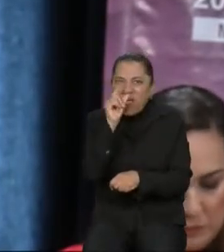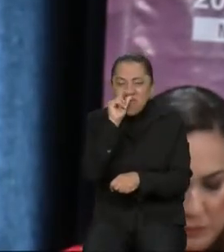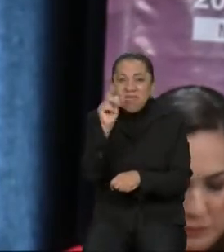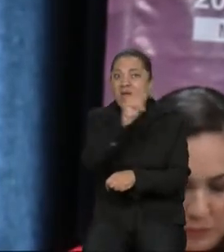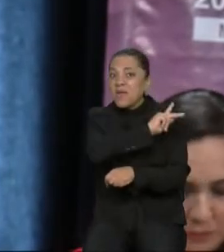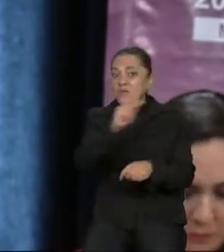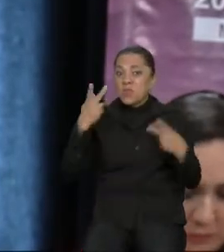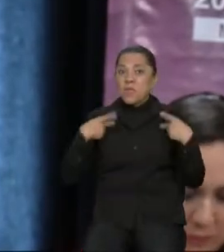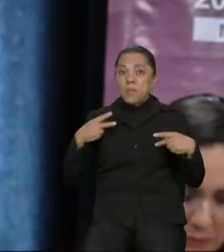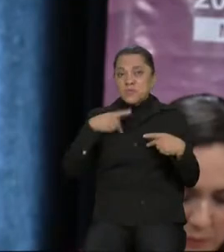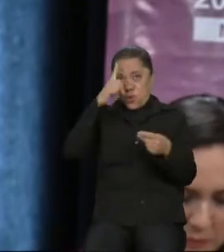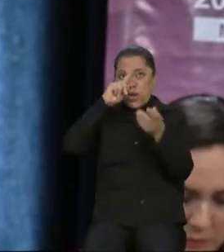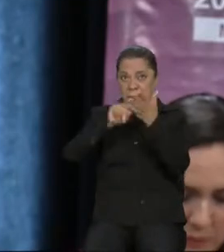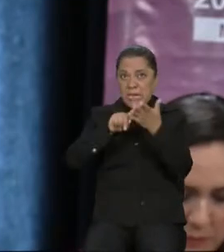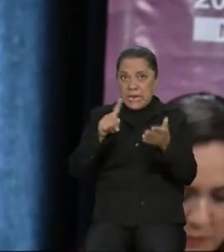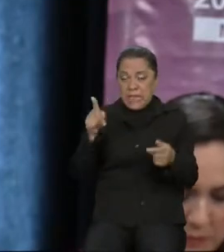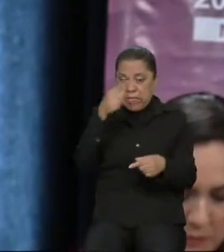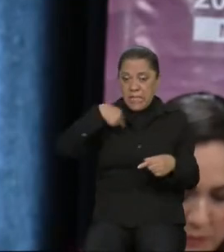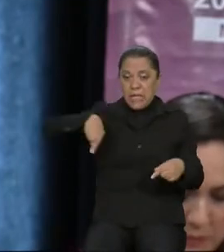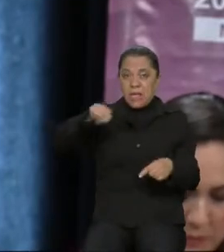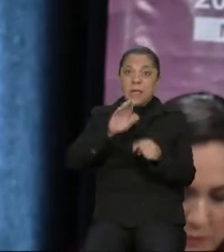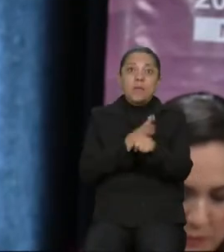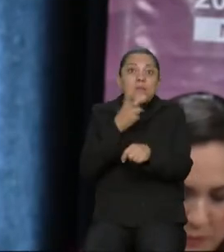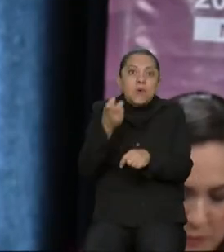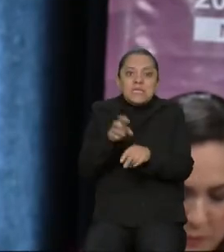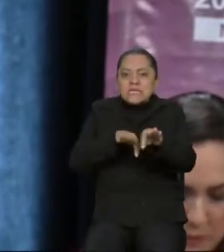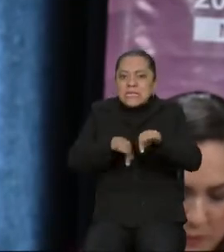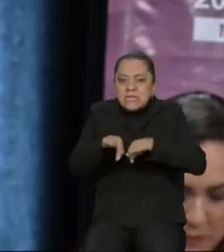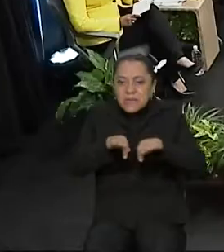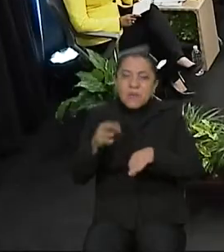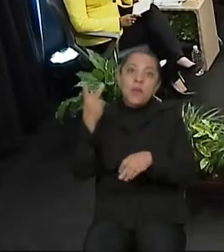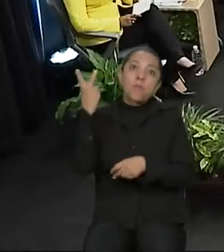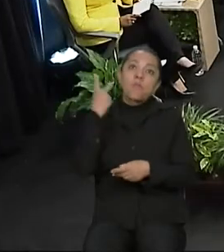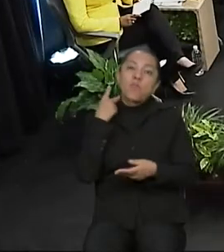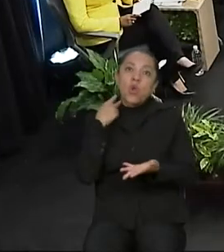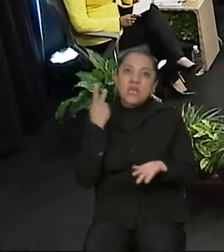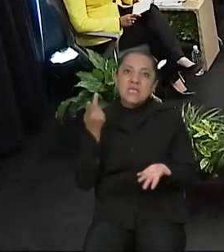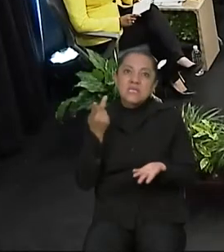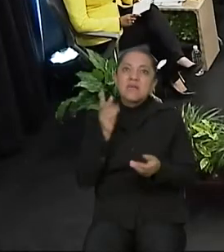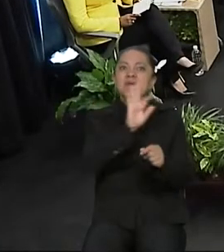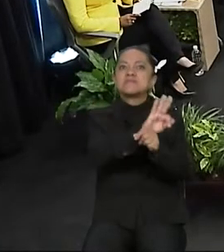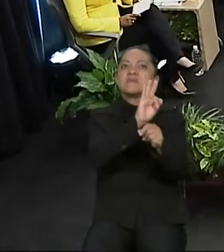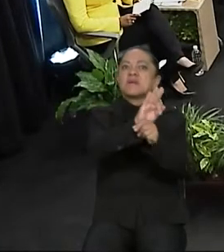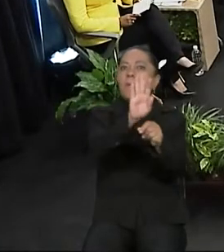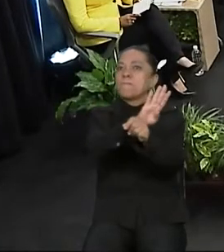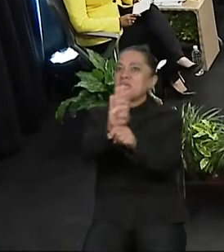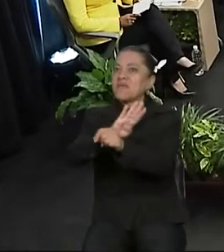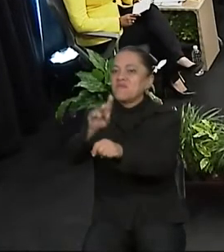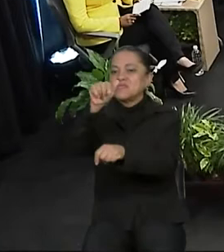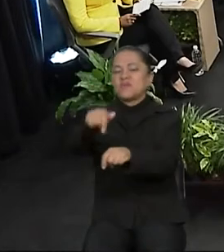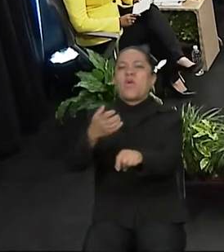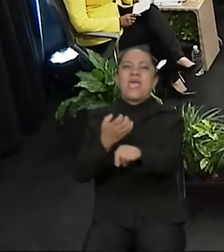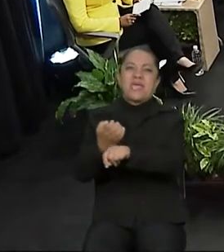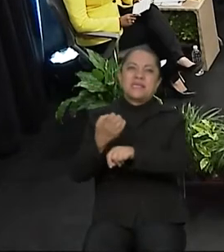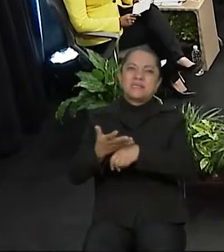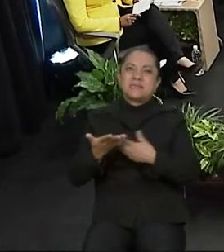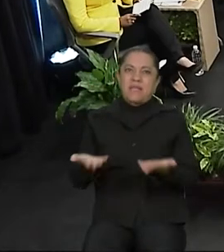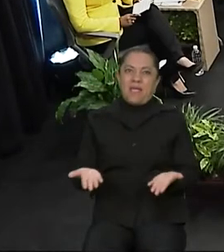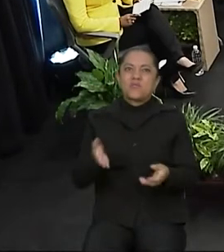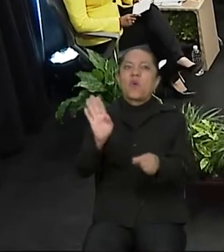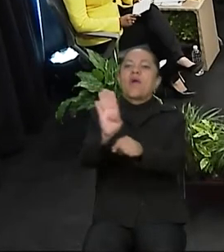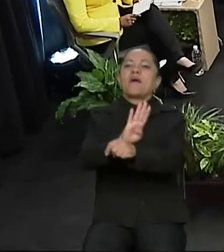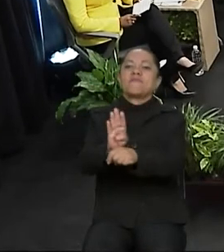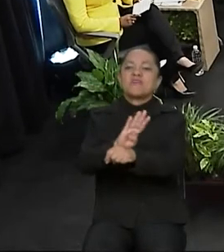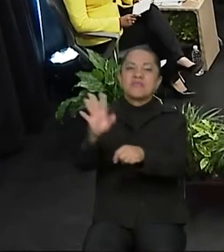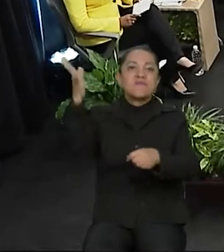Y por lo consiguiente, vamos a trabajar con políticas públicas a beneficio de nuestro Estado, a beneficio de Morelos, a beneficio